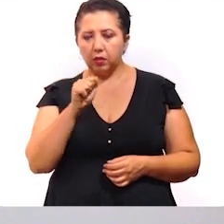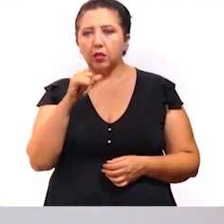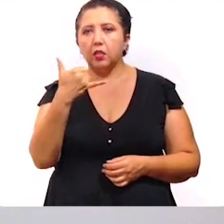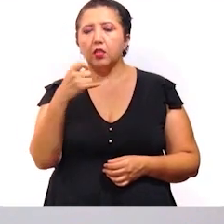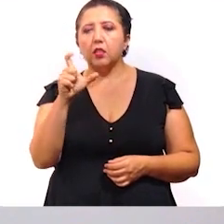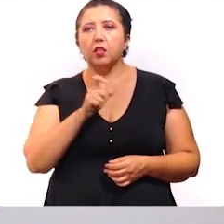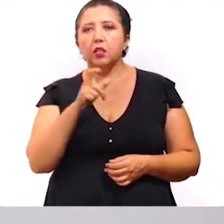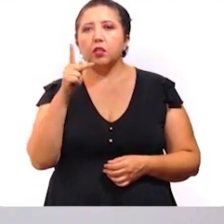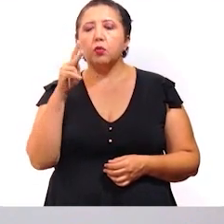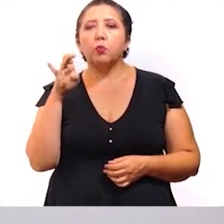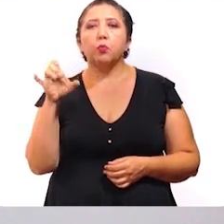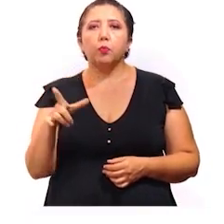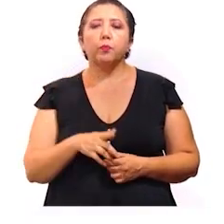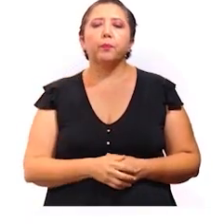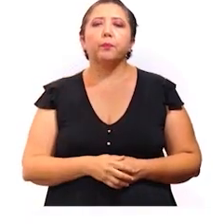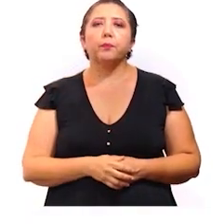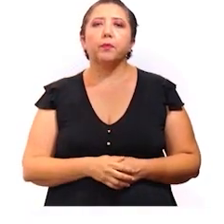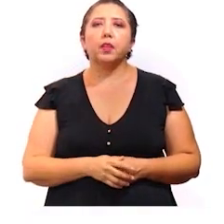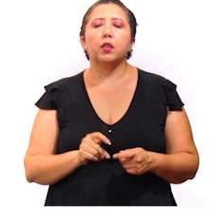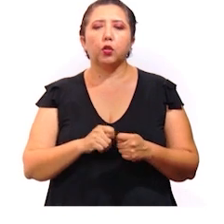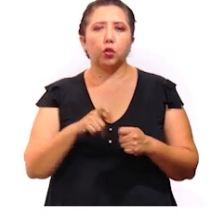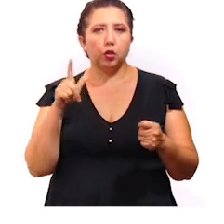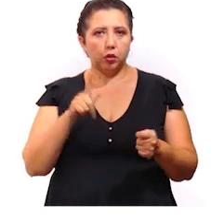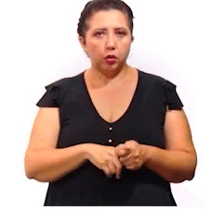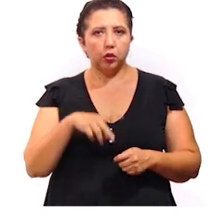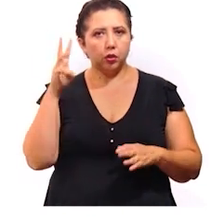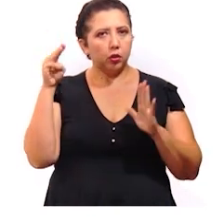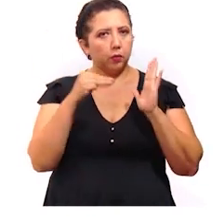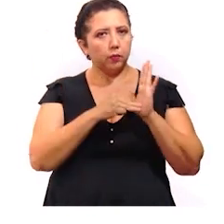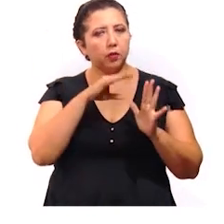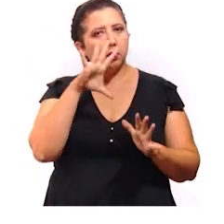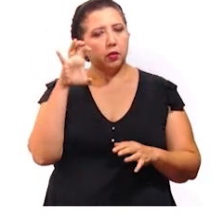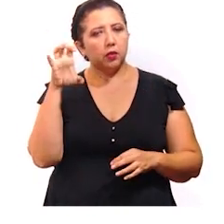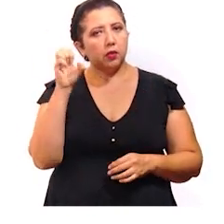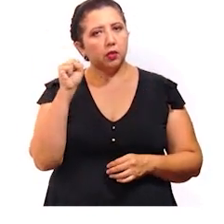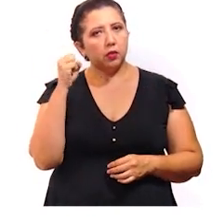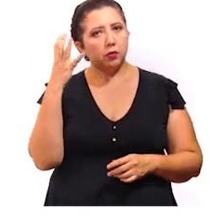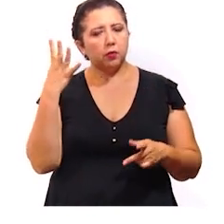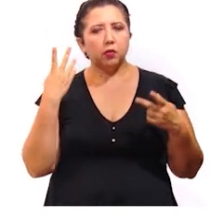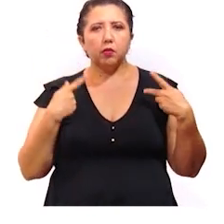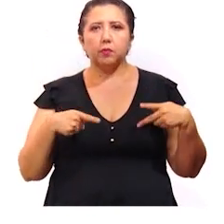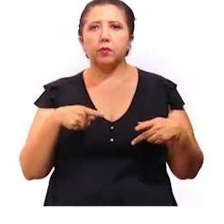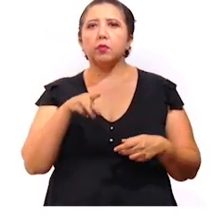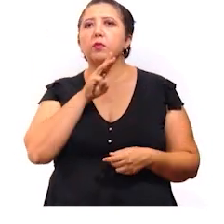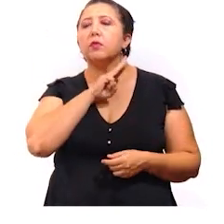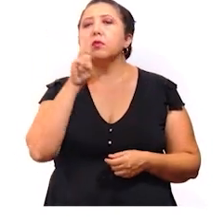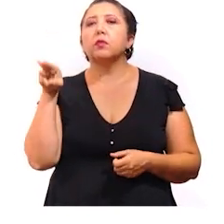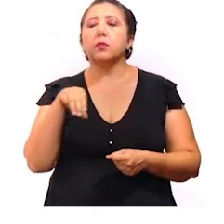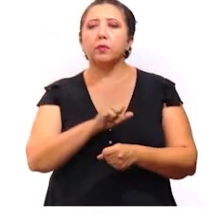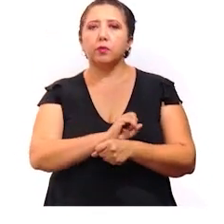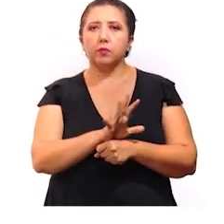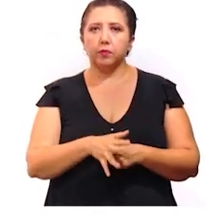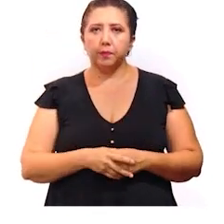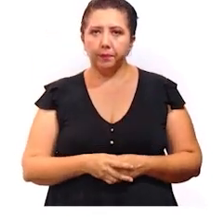Yashkukul y una en Akanké. En total, son 3 mil 564 las personas fallecidas a causa del coronavirus.